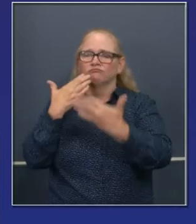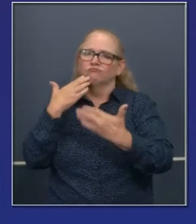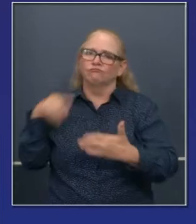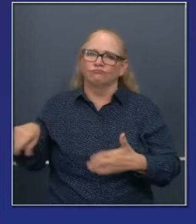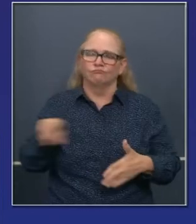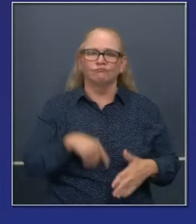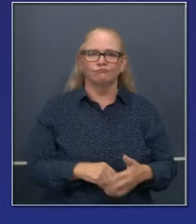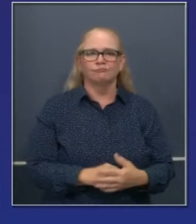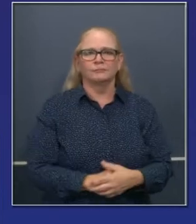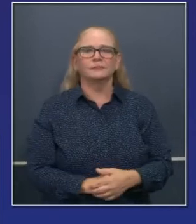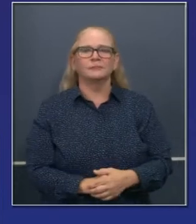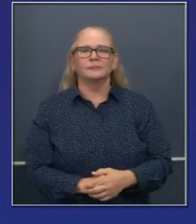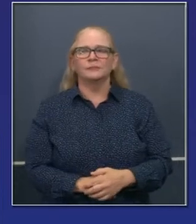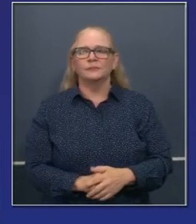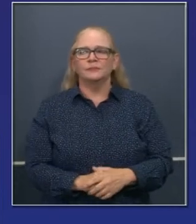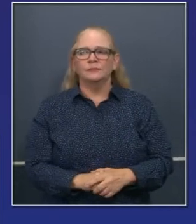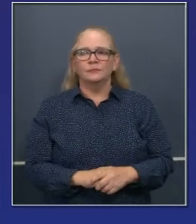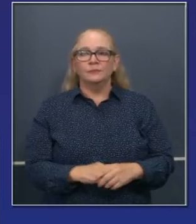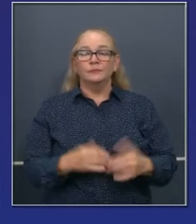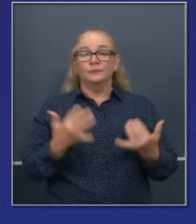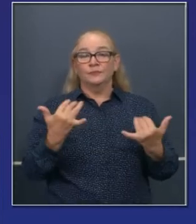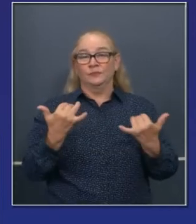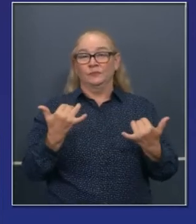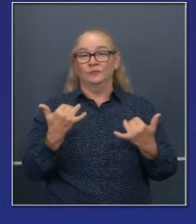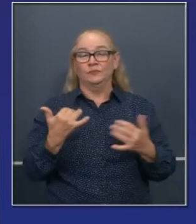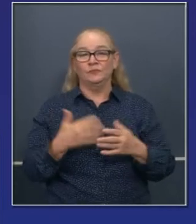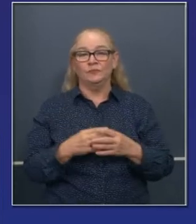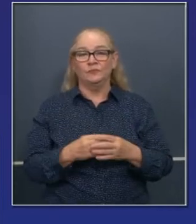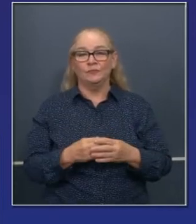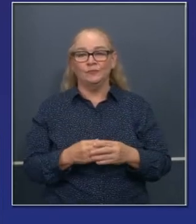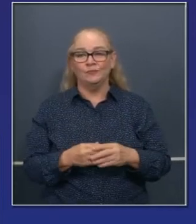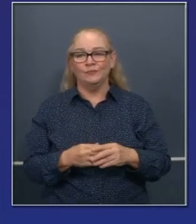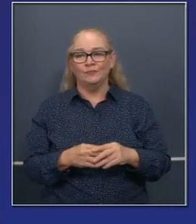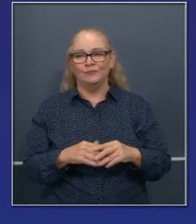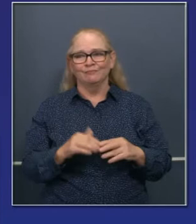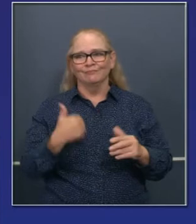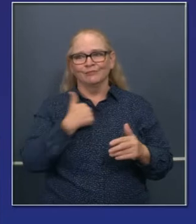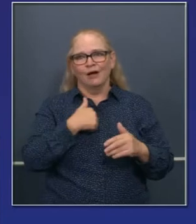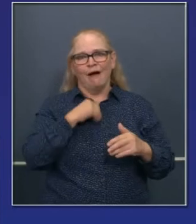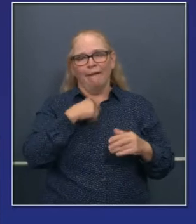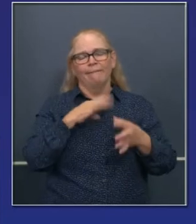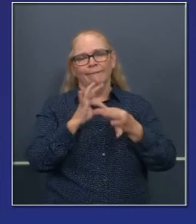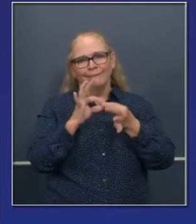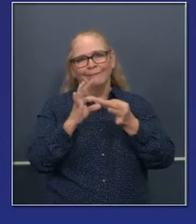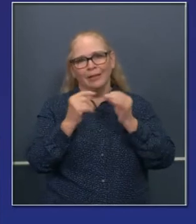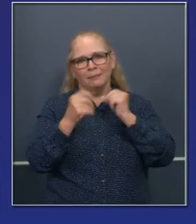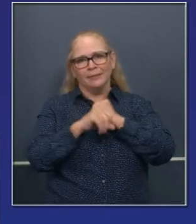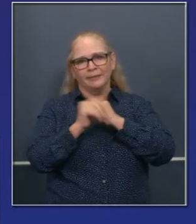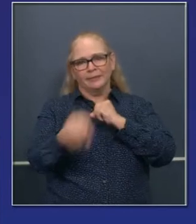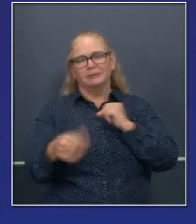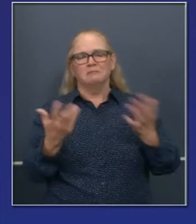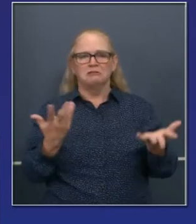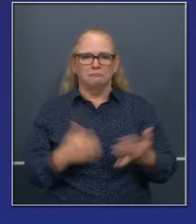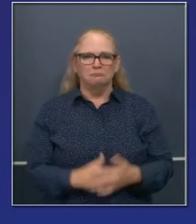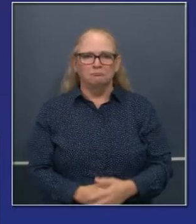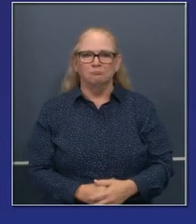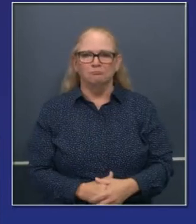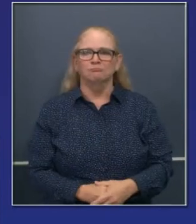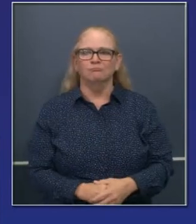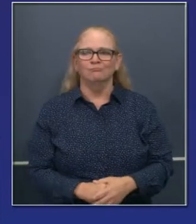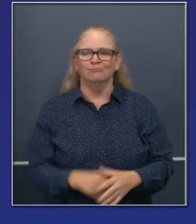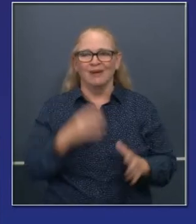trabajando. Ahora quiero hablarles de este trabajo que nos falta por hacer. Disculpen por hablar tal vez más de la cuenta